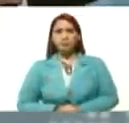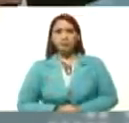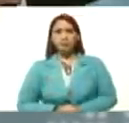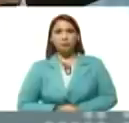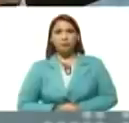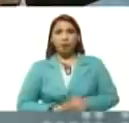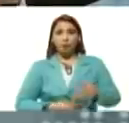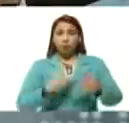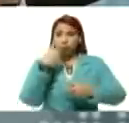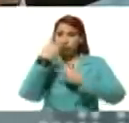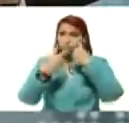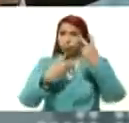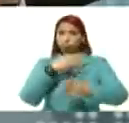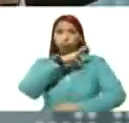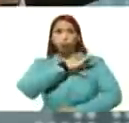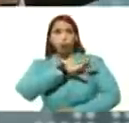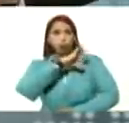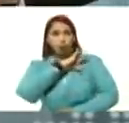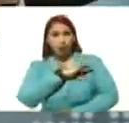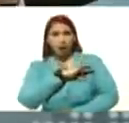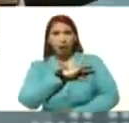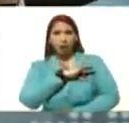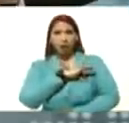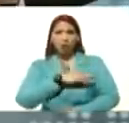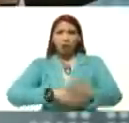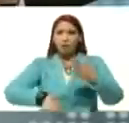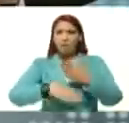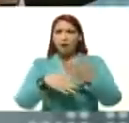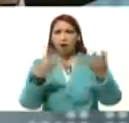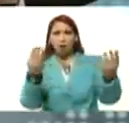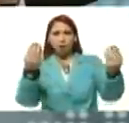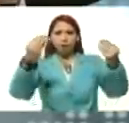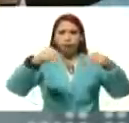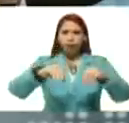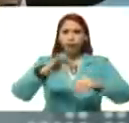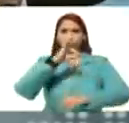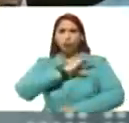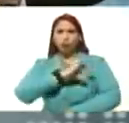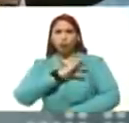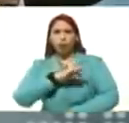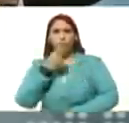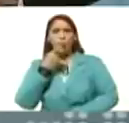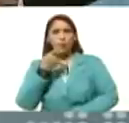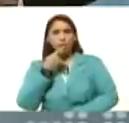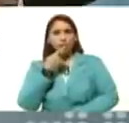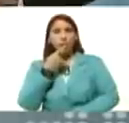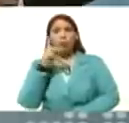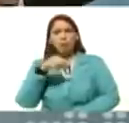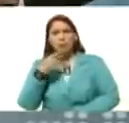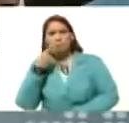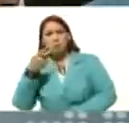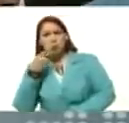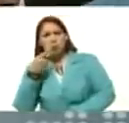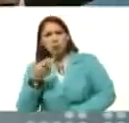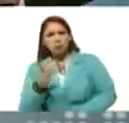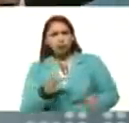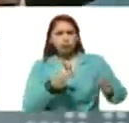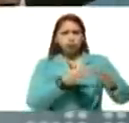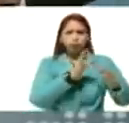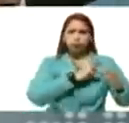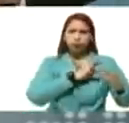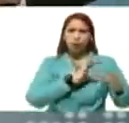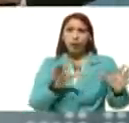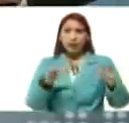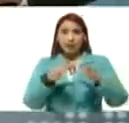social, que va a las alianzas, de lo social a lo político, de lo político a lo social, un equipo para